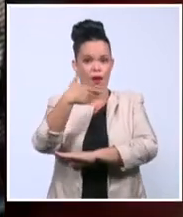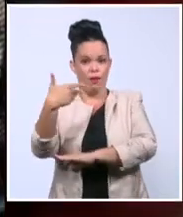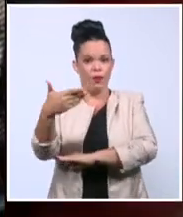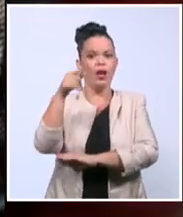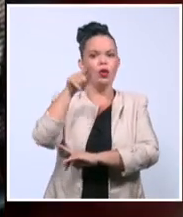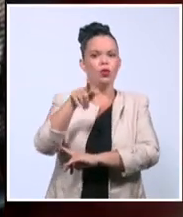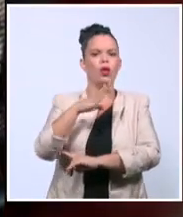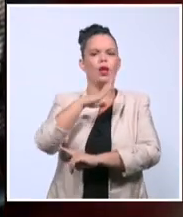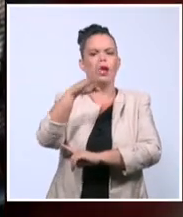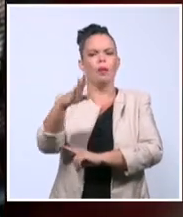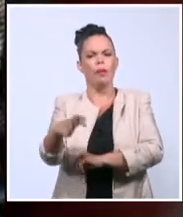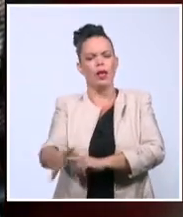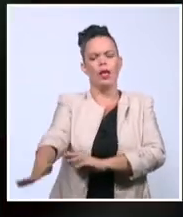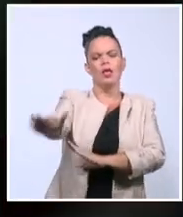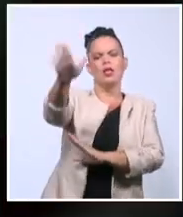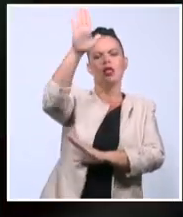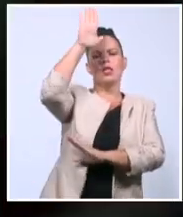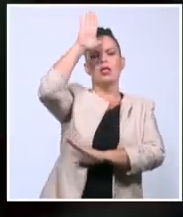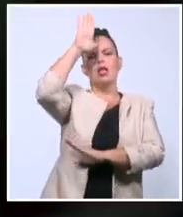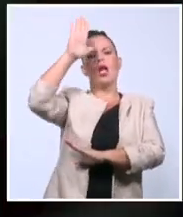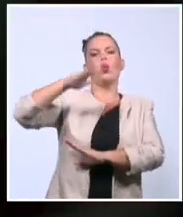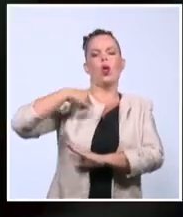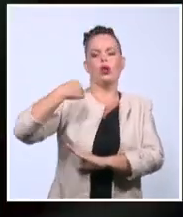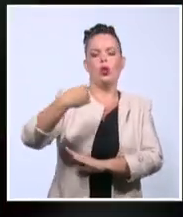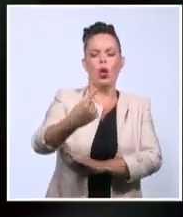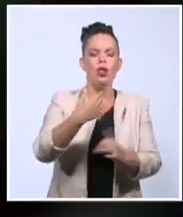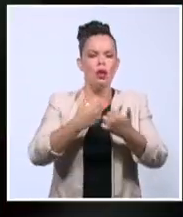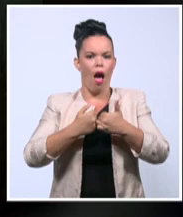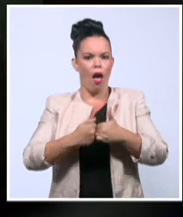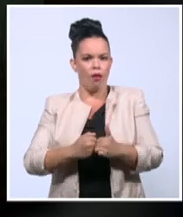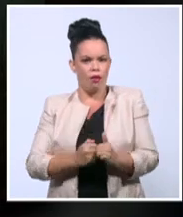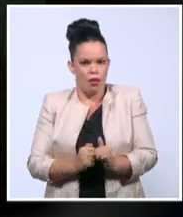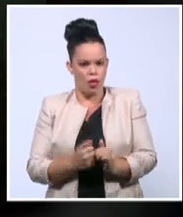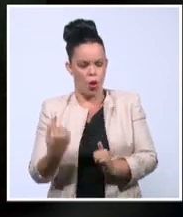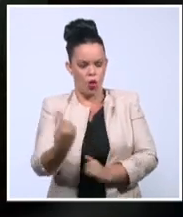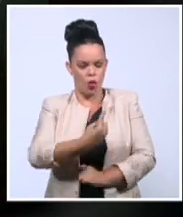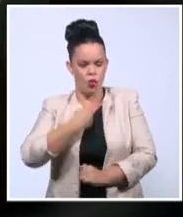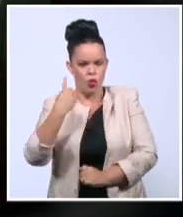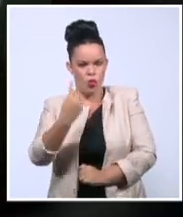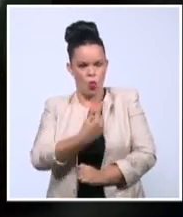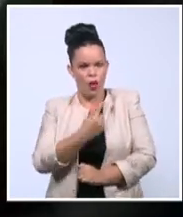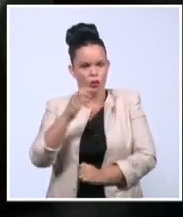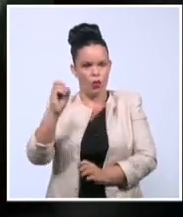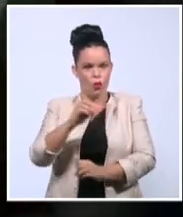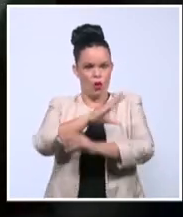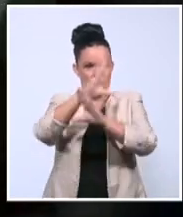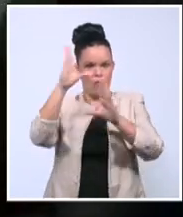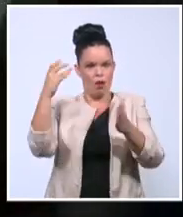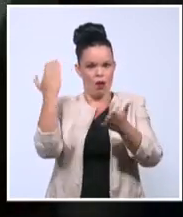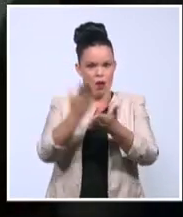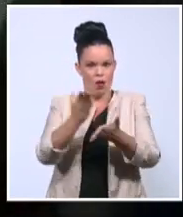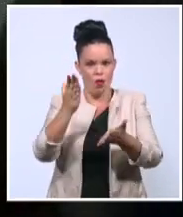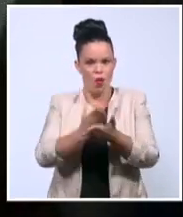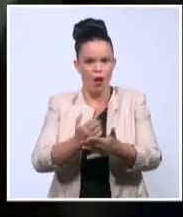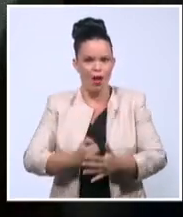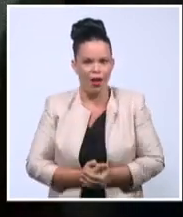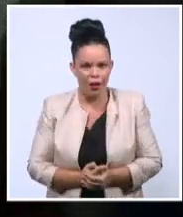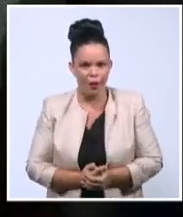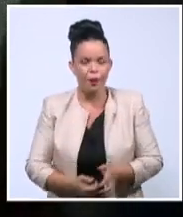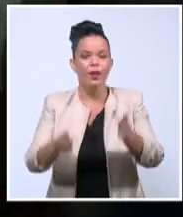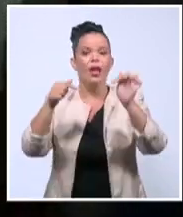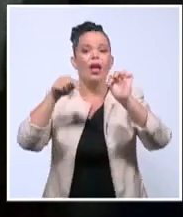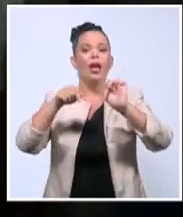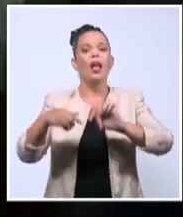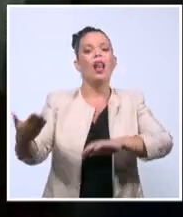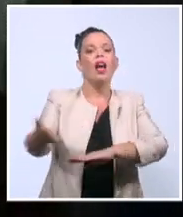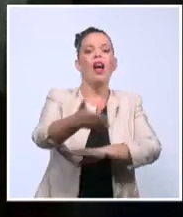que sus hijos saludan en señal de respeto cada día en la escuela donde van, esta bandera, que en cualquier parte del mundo simboliza a millones,